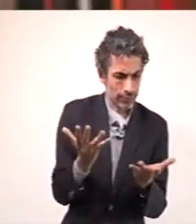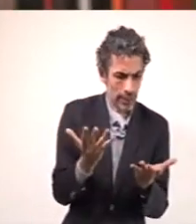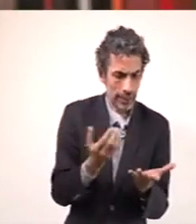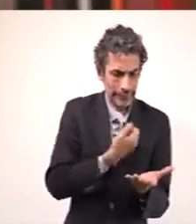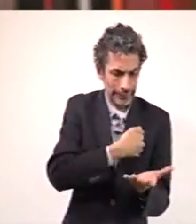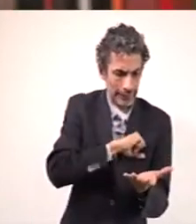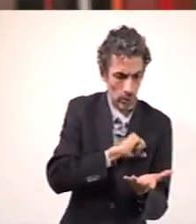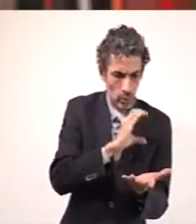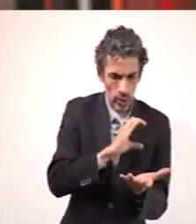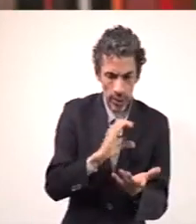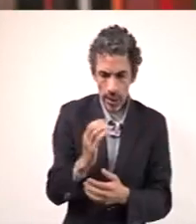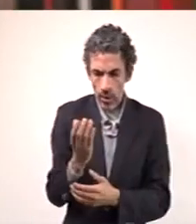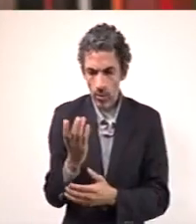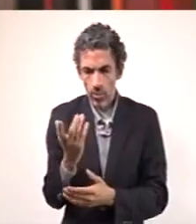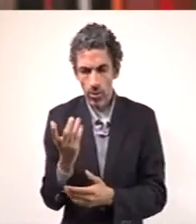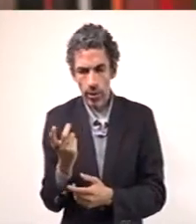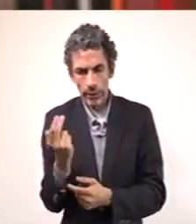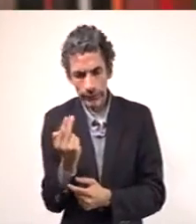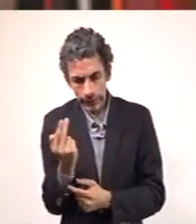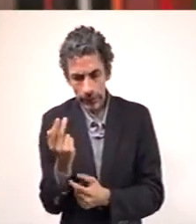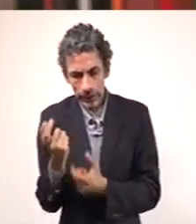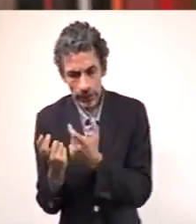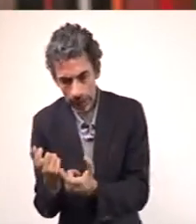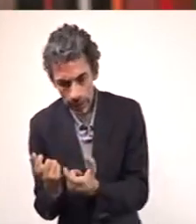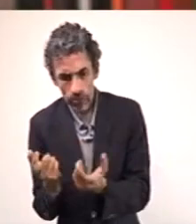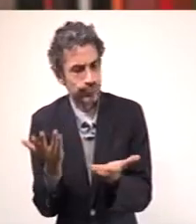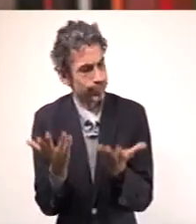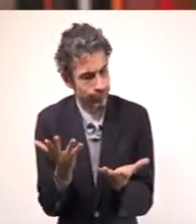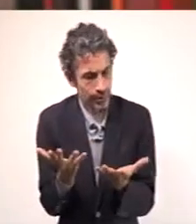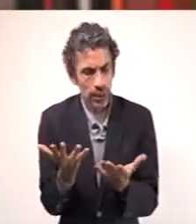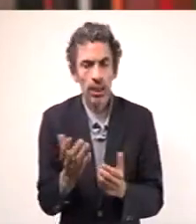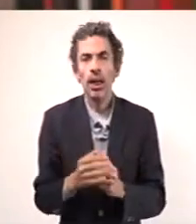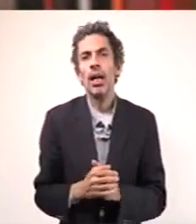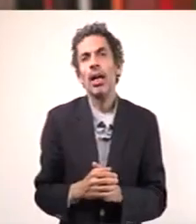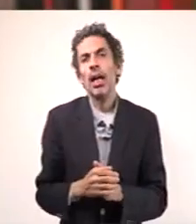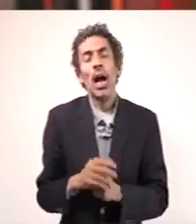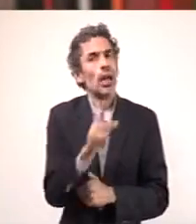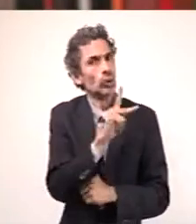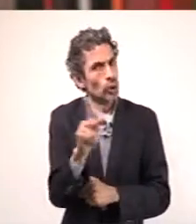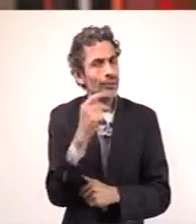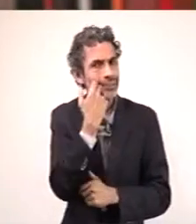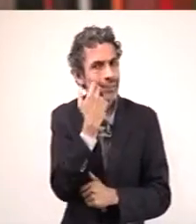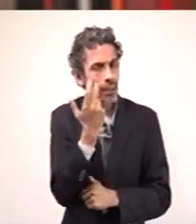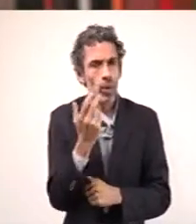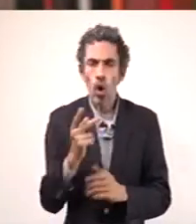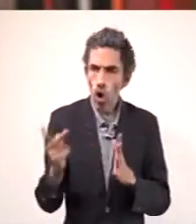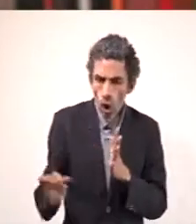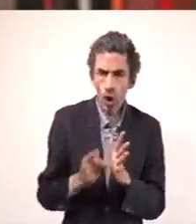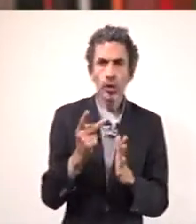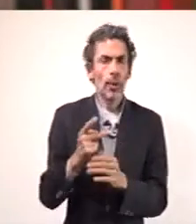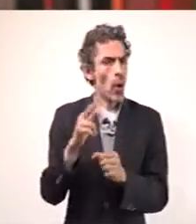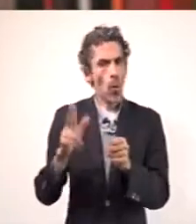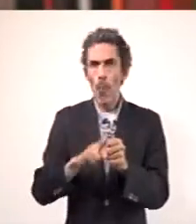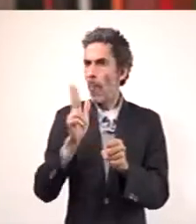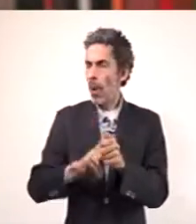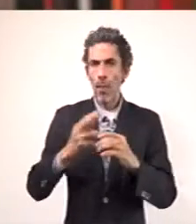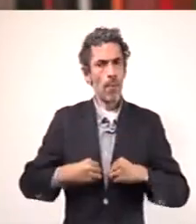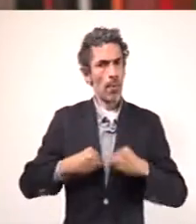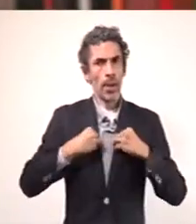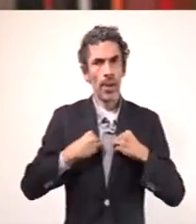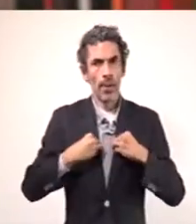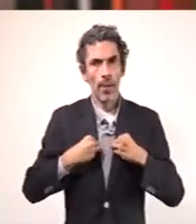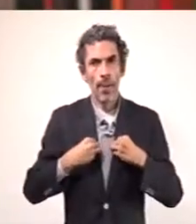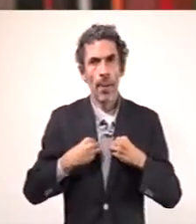económicas y de bienestar. A todos nos gustaría regresar a nuestra vida cotidiana, pero